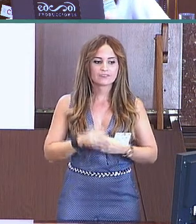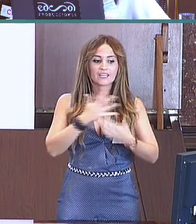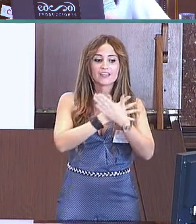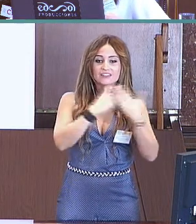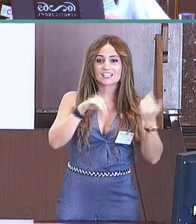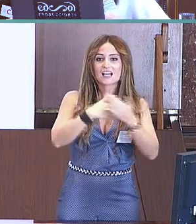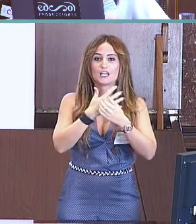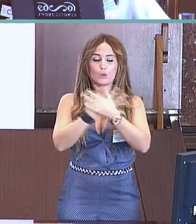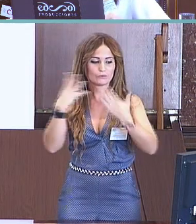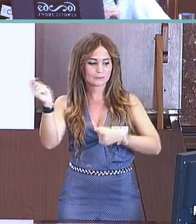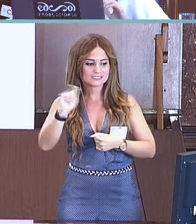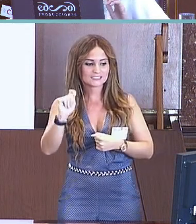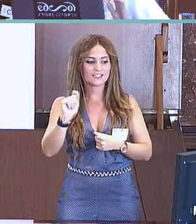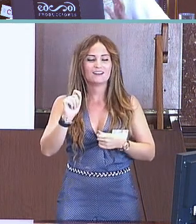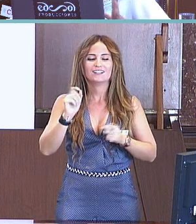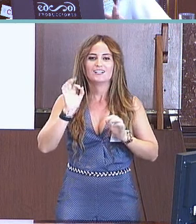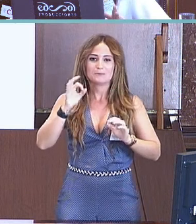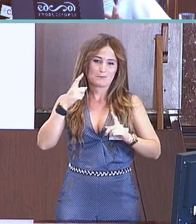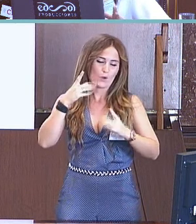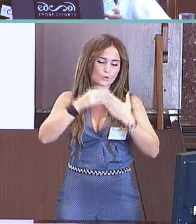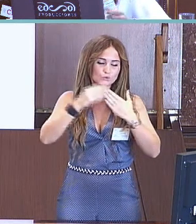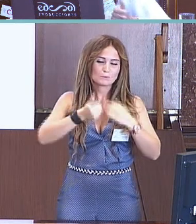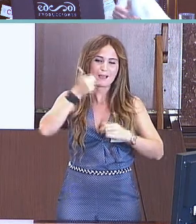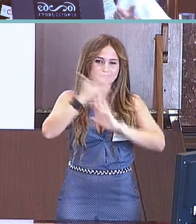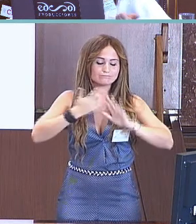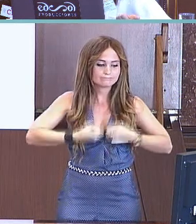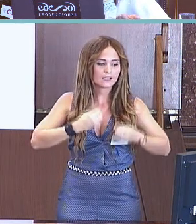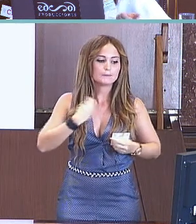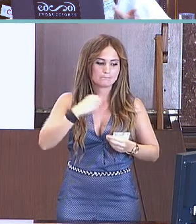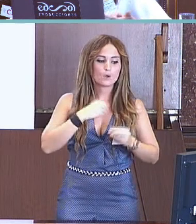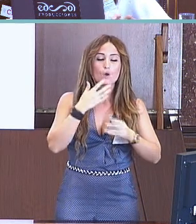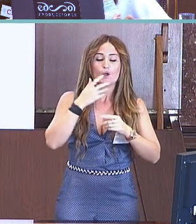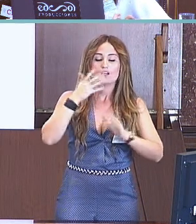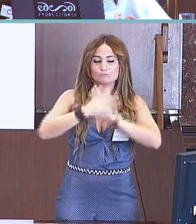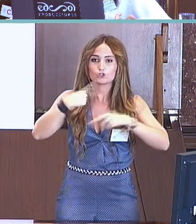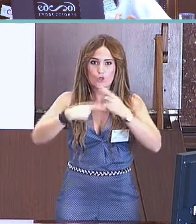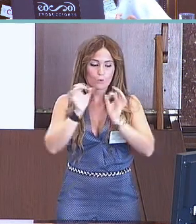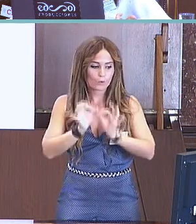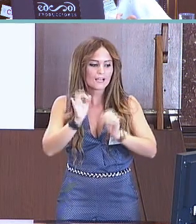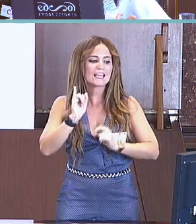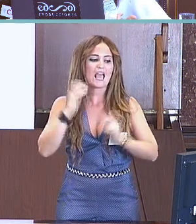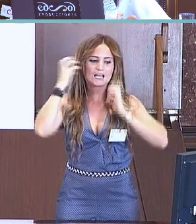De 16 a 19 meses, los signos que más se producen son juegos y rutinas y animales.